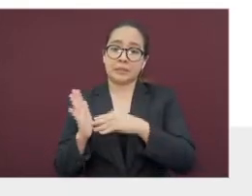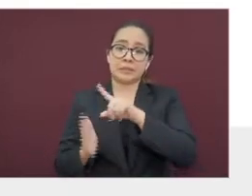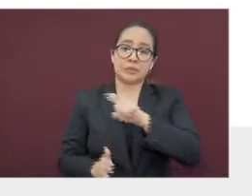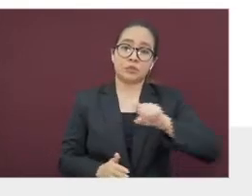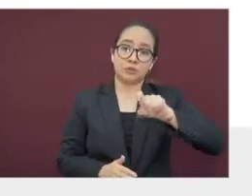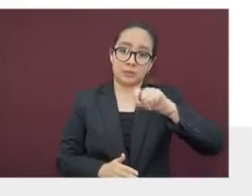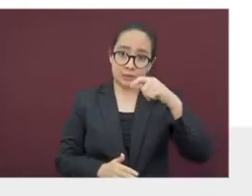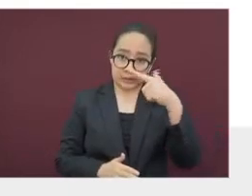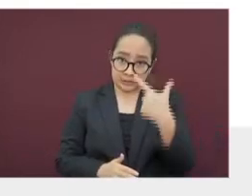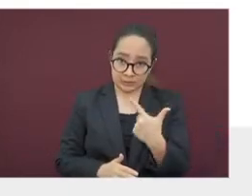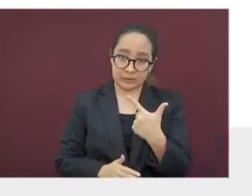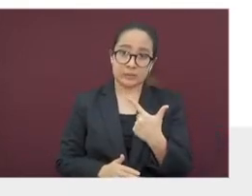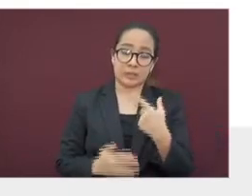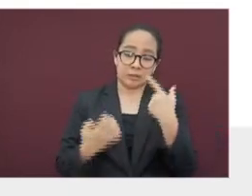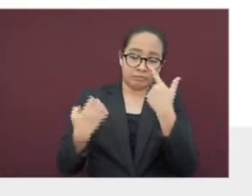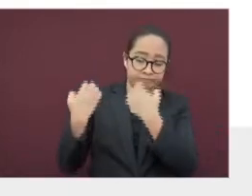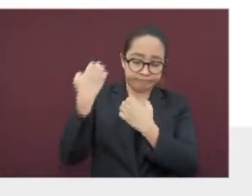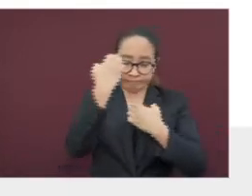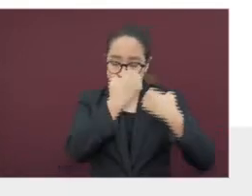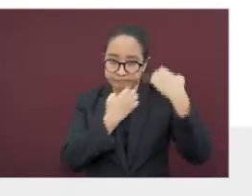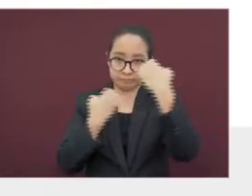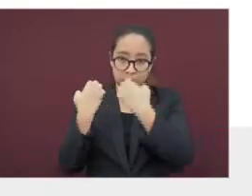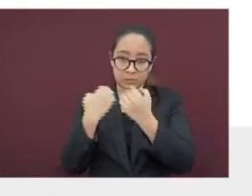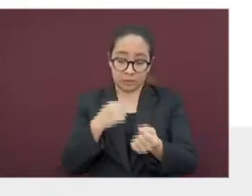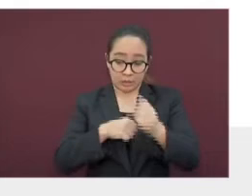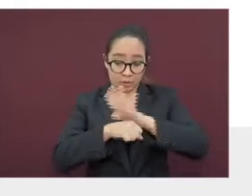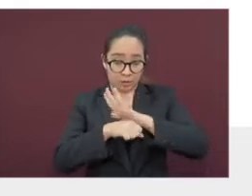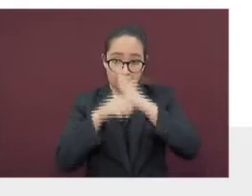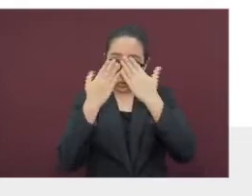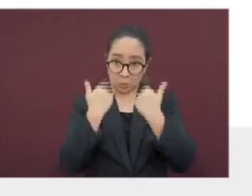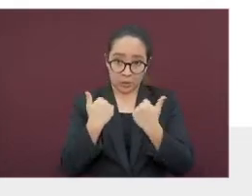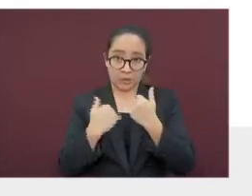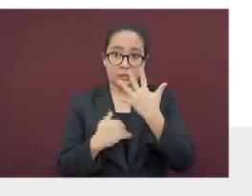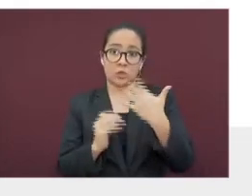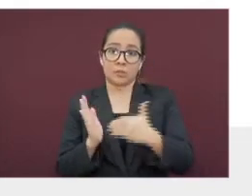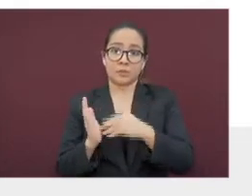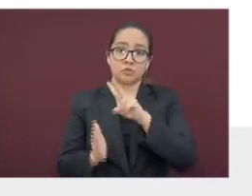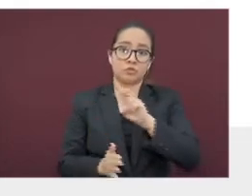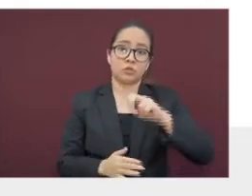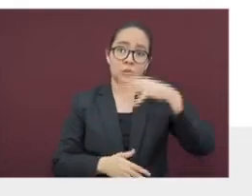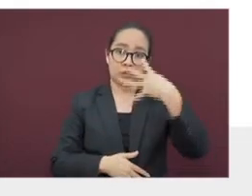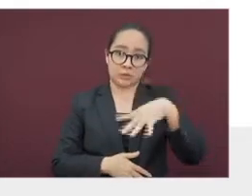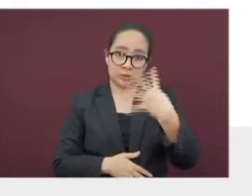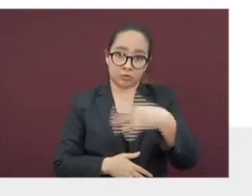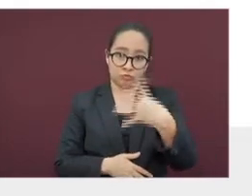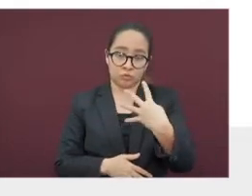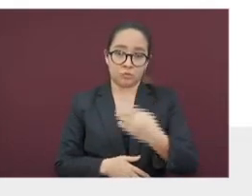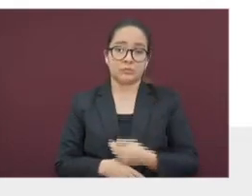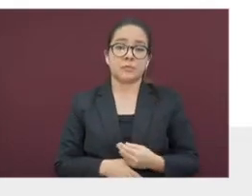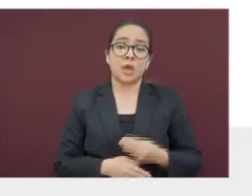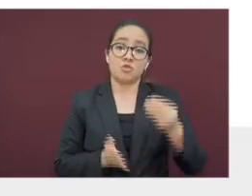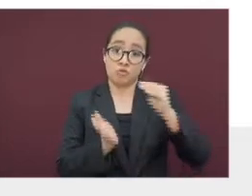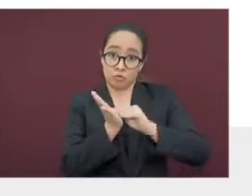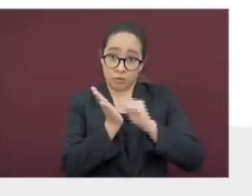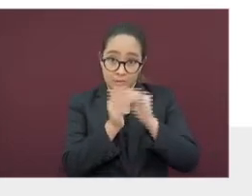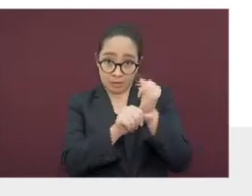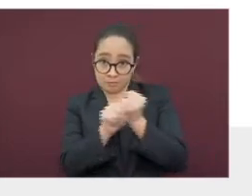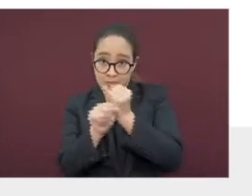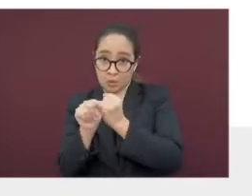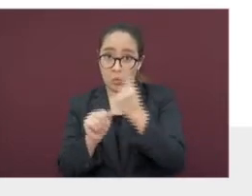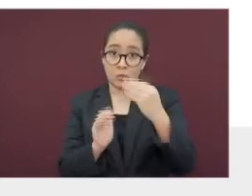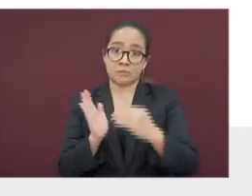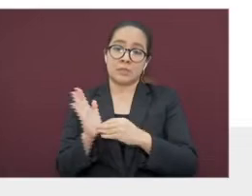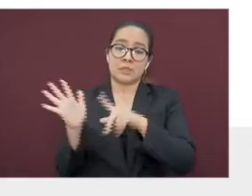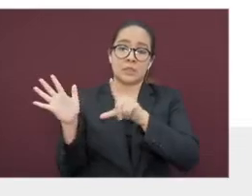los casos estudiados. Negativos cinco mil doscientos catorce. Se encuentran en investigación mil setecientos